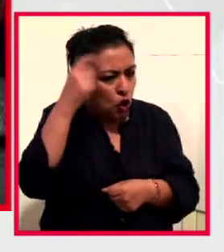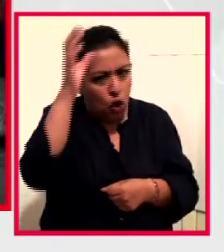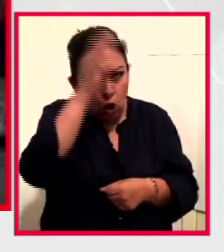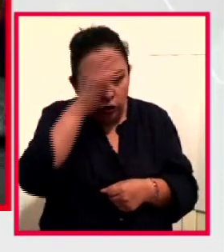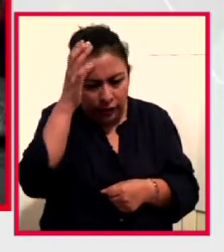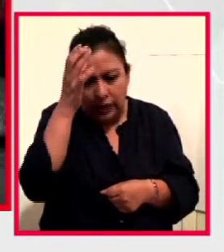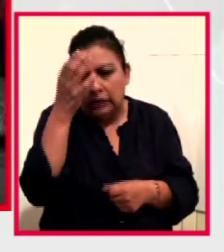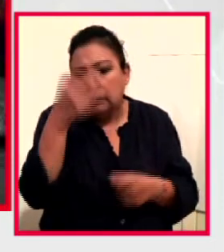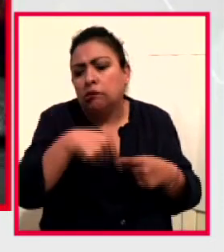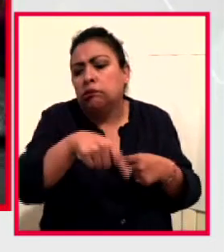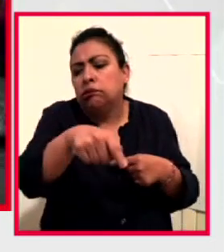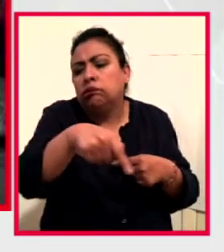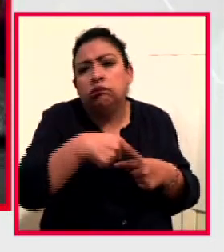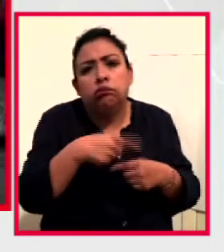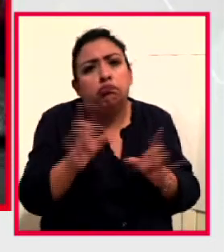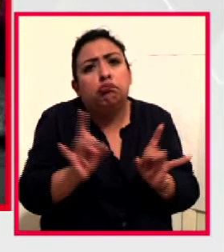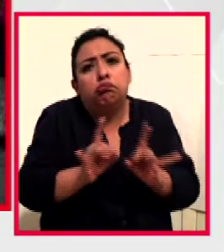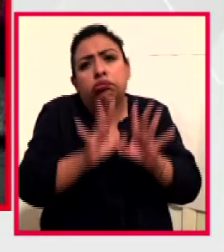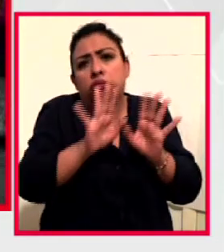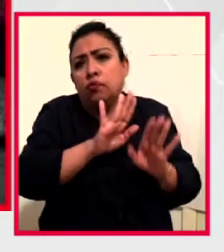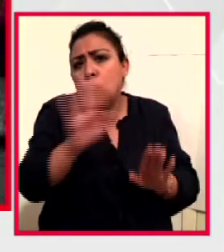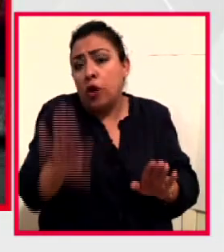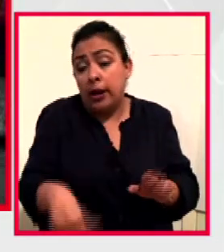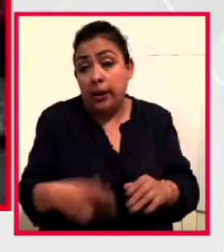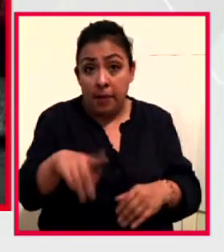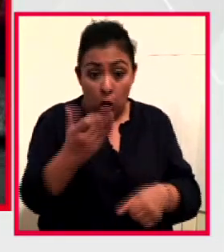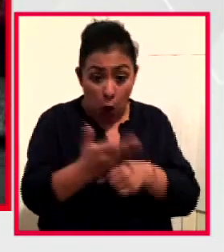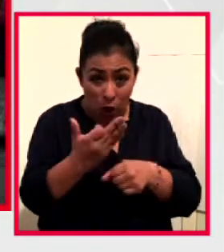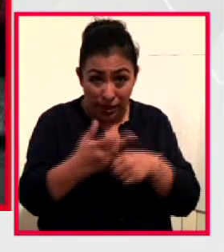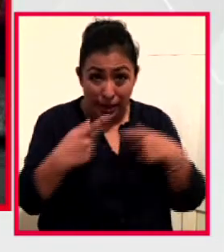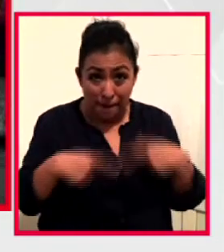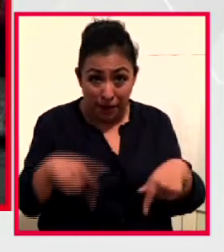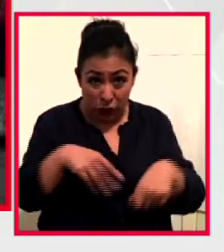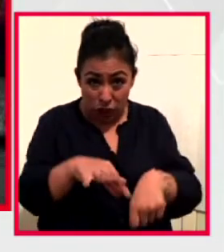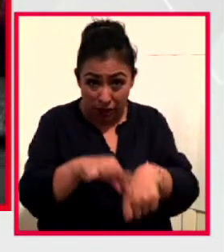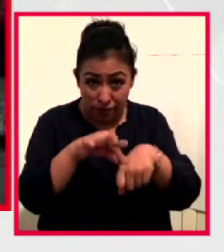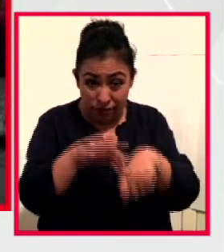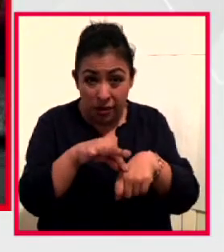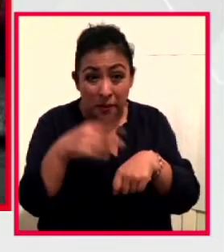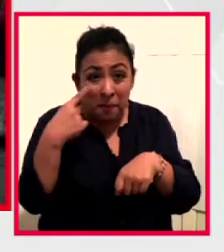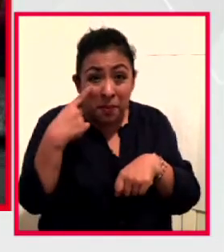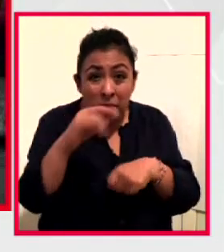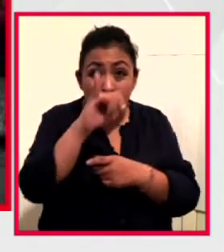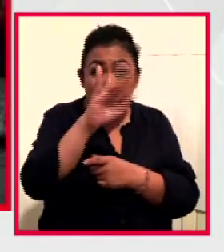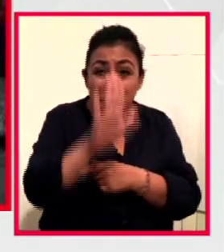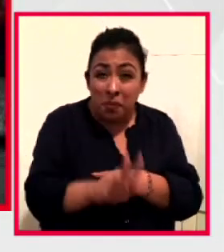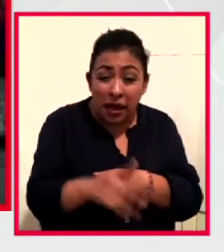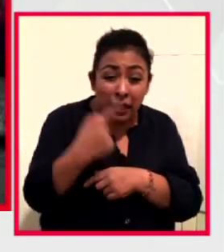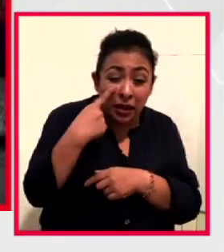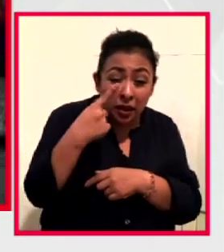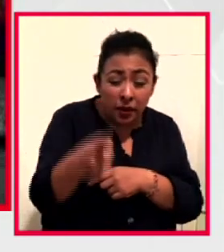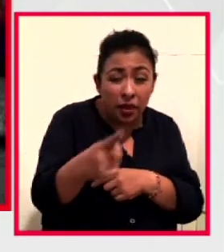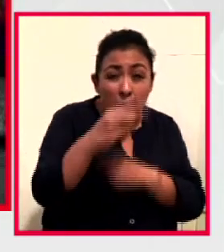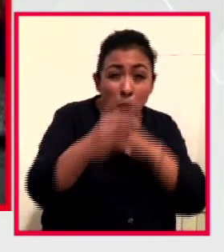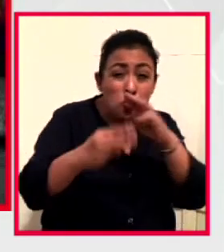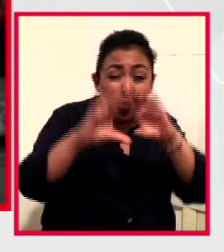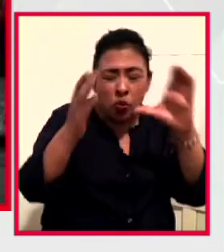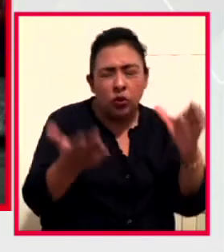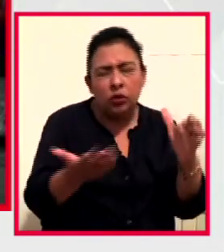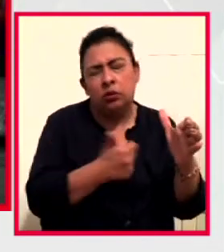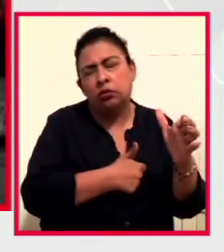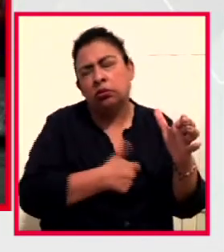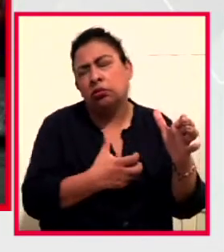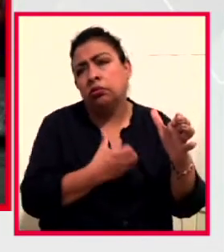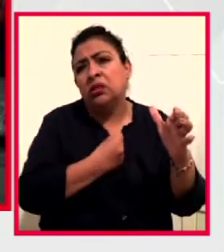va a llegar, pero a estas personas, a los que están viviendo ahorita estas situaciones, vemos imágenes lamentables alrededor del mundo, donde no se puede